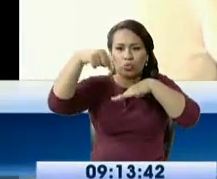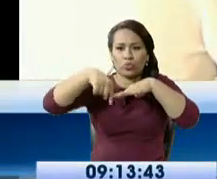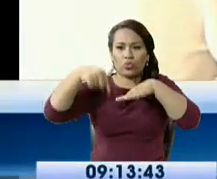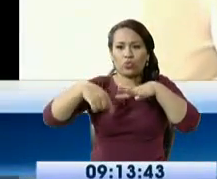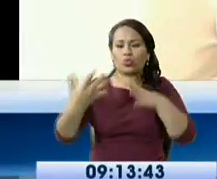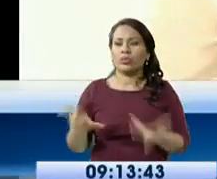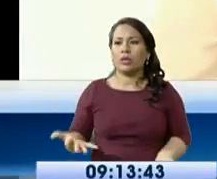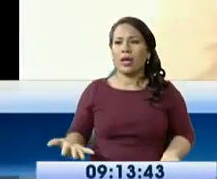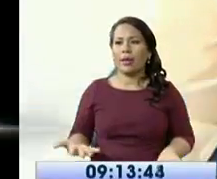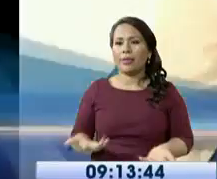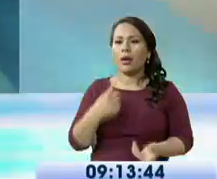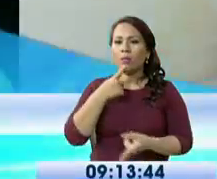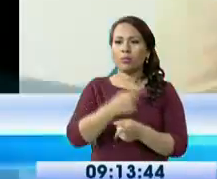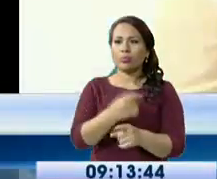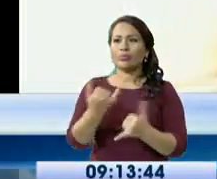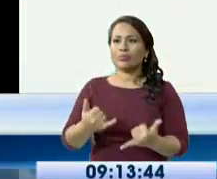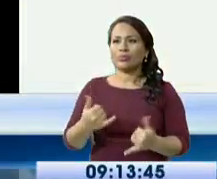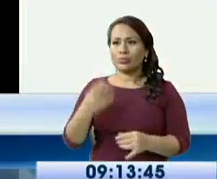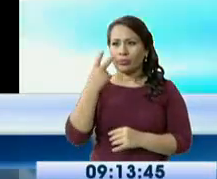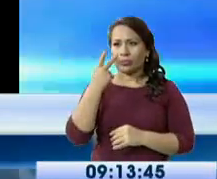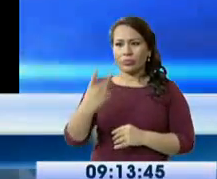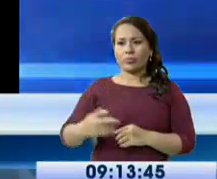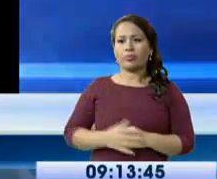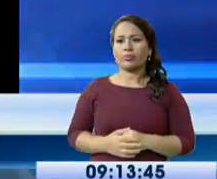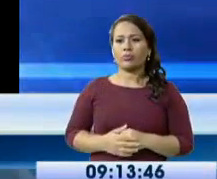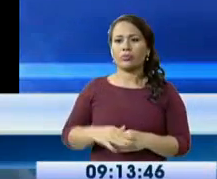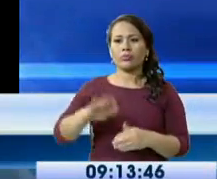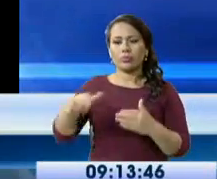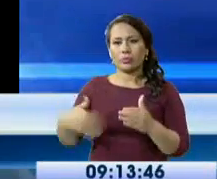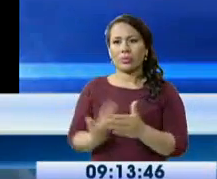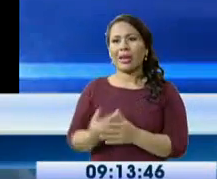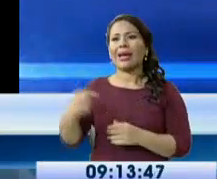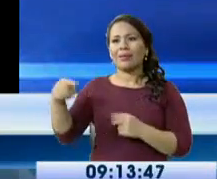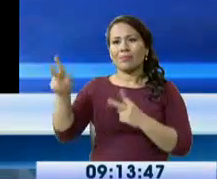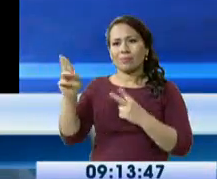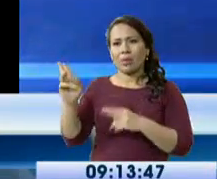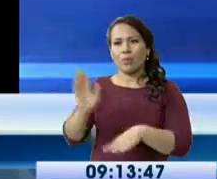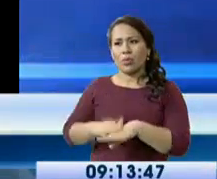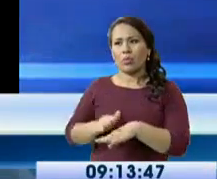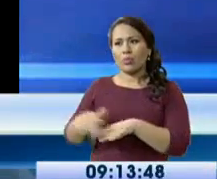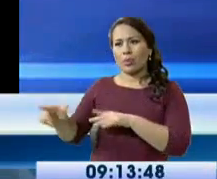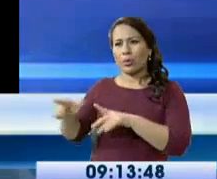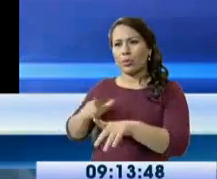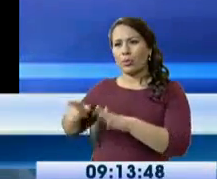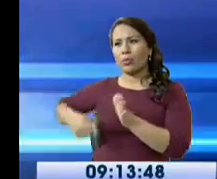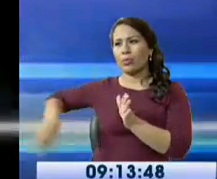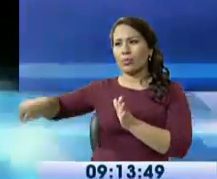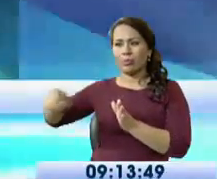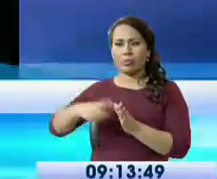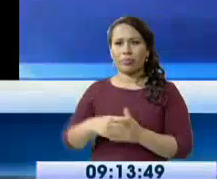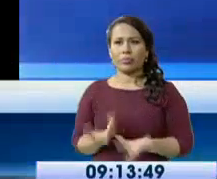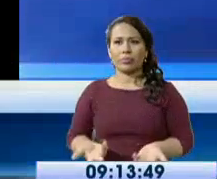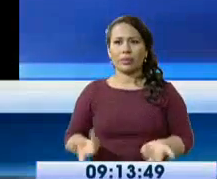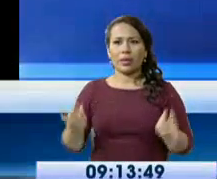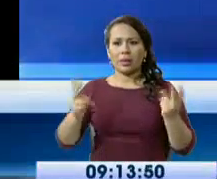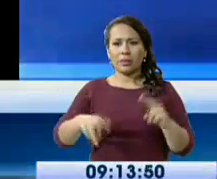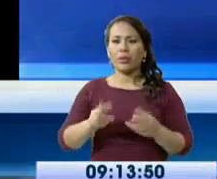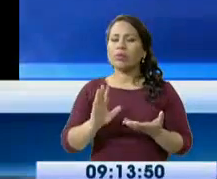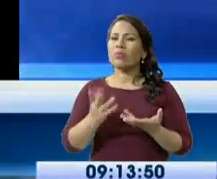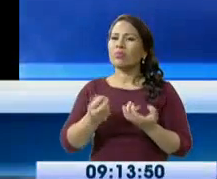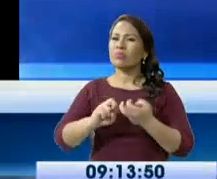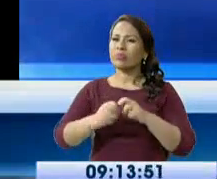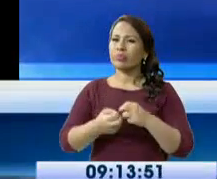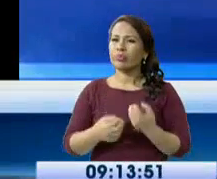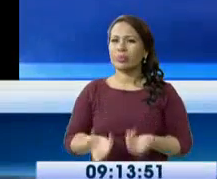podemos destapar hoy día un punto, pero nada dice que ese mismo punto mañana no va a estar nuevamente lleno de basura, porque tampoco hay el